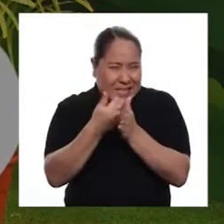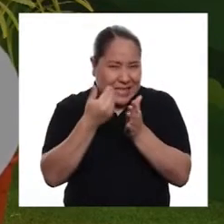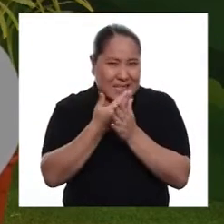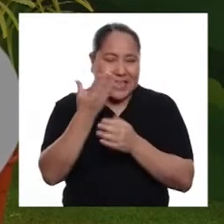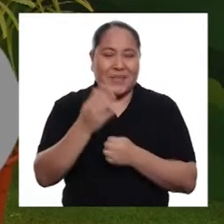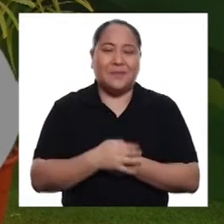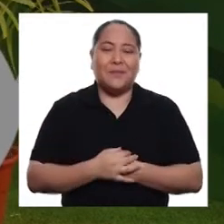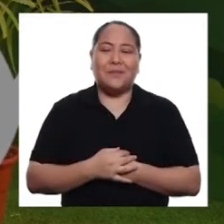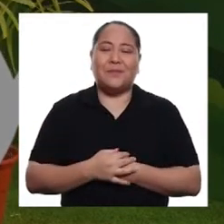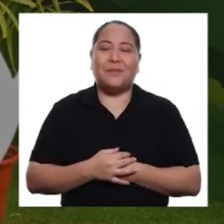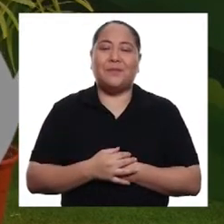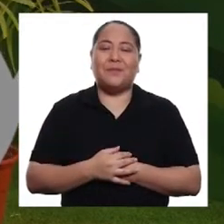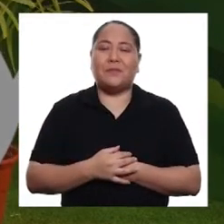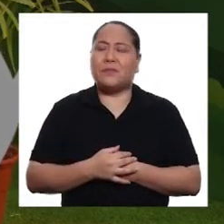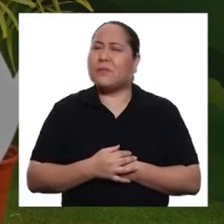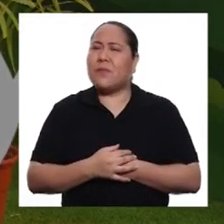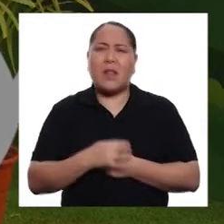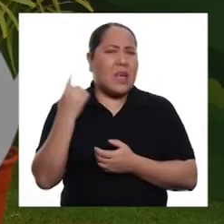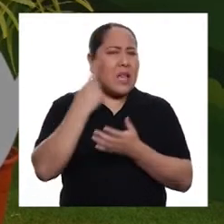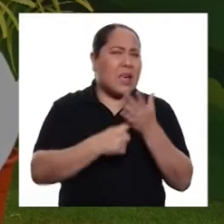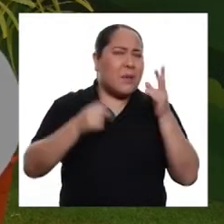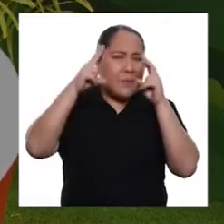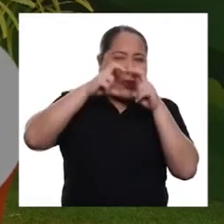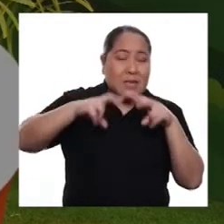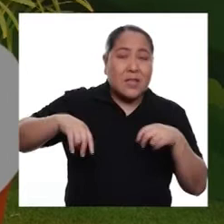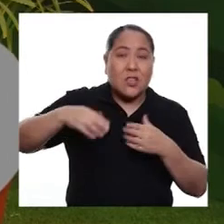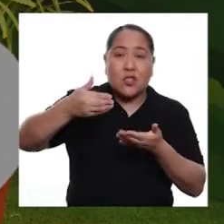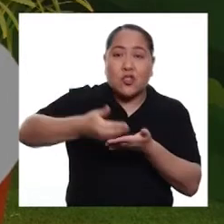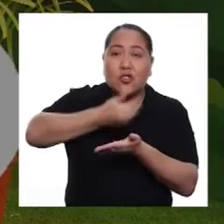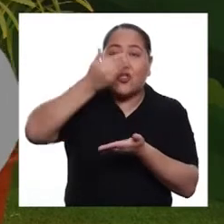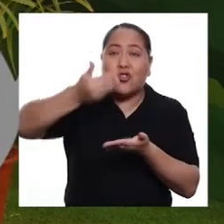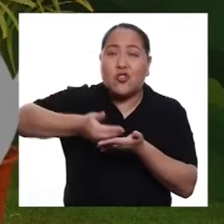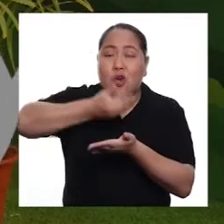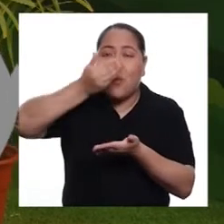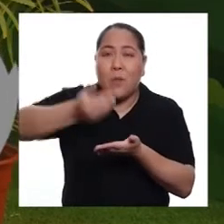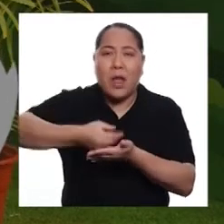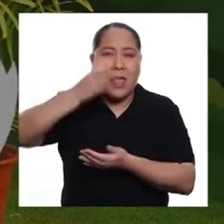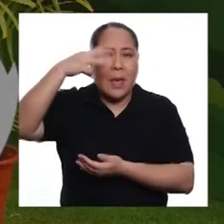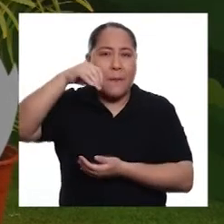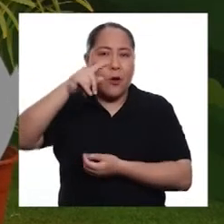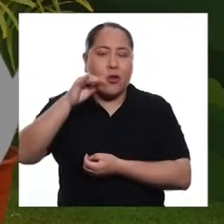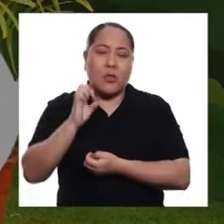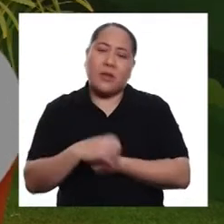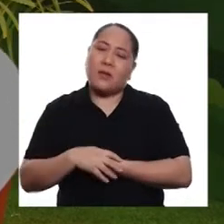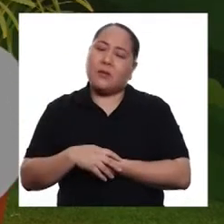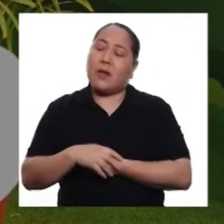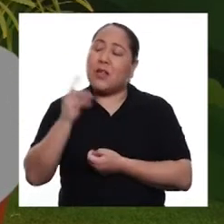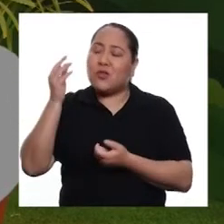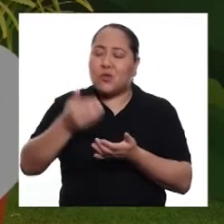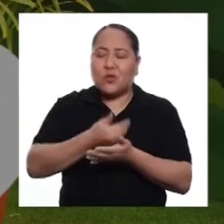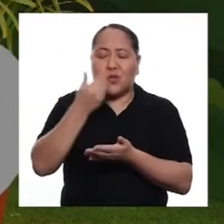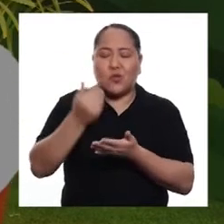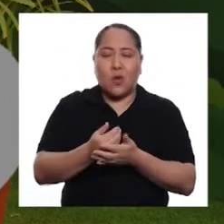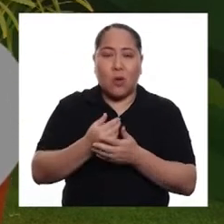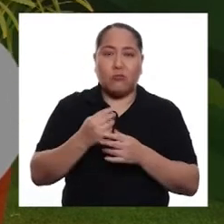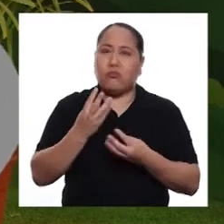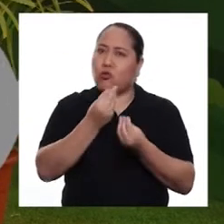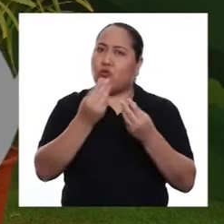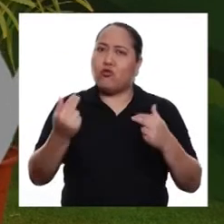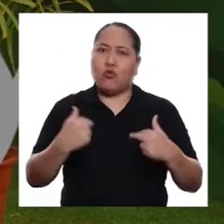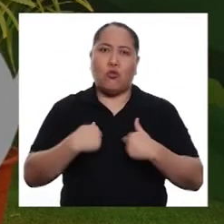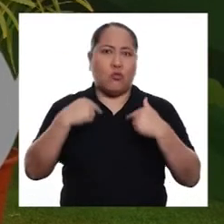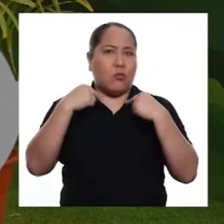está llegando! ¿Qué averiguaron sobre la sopa de mote? Es una sopa muy